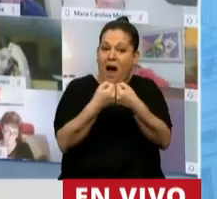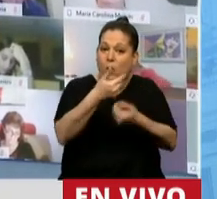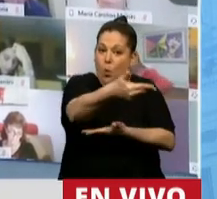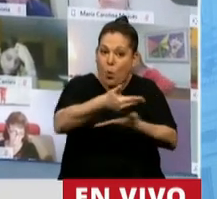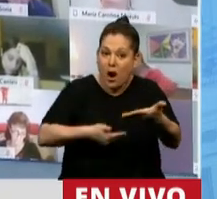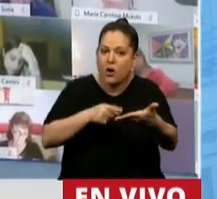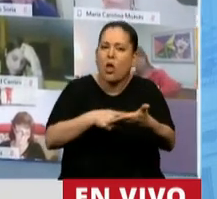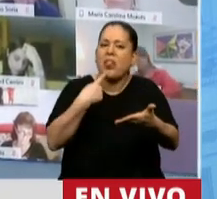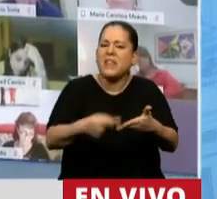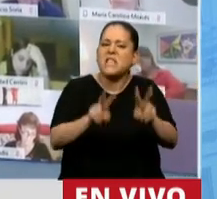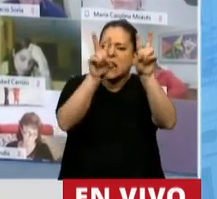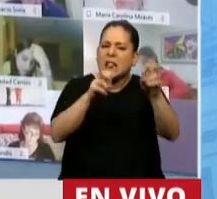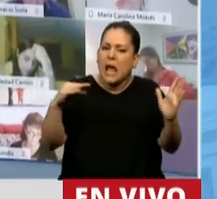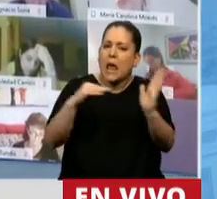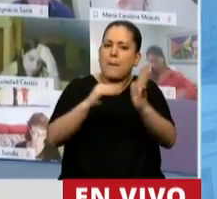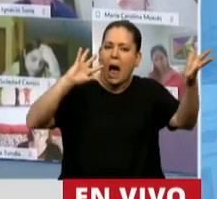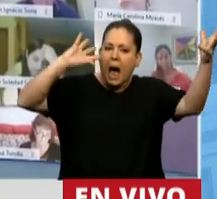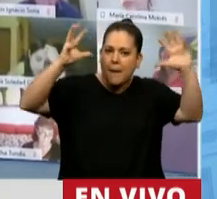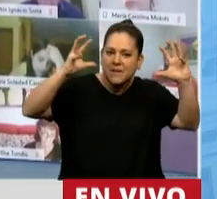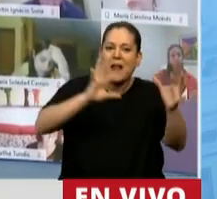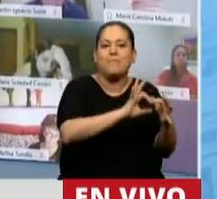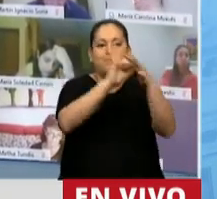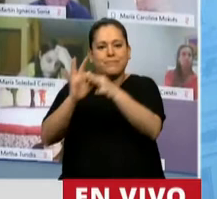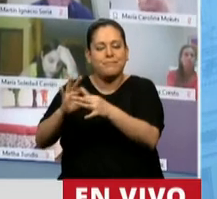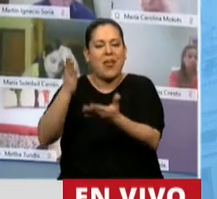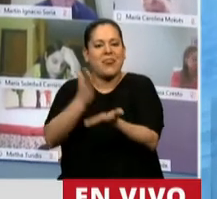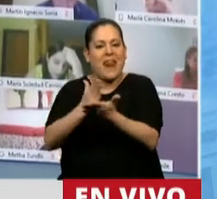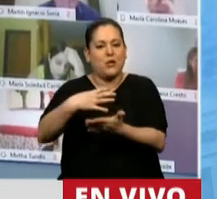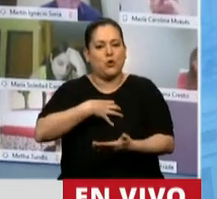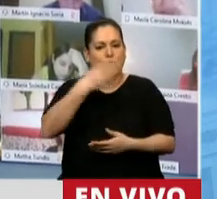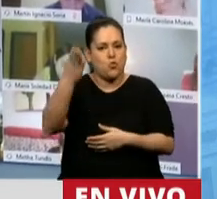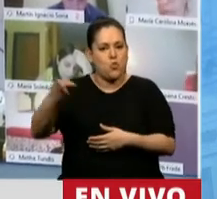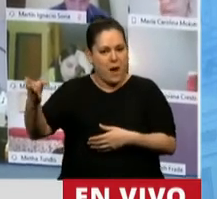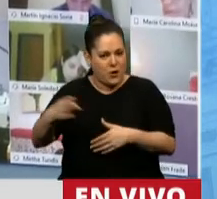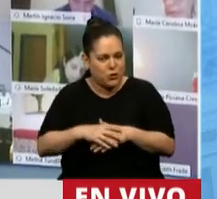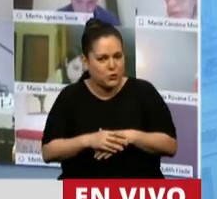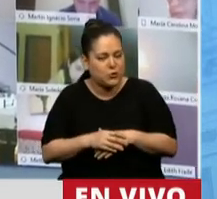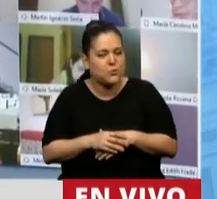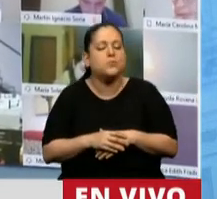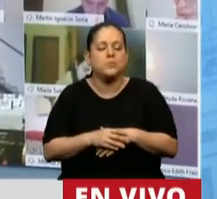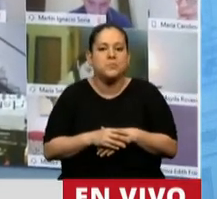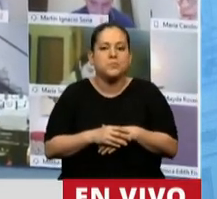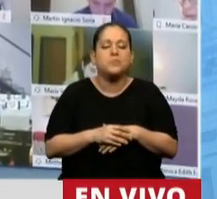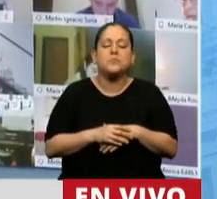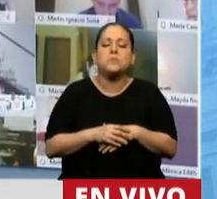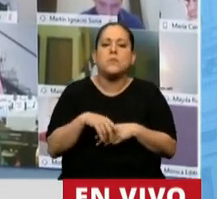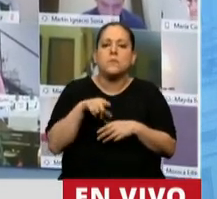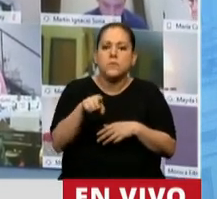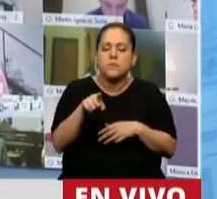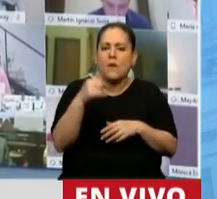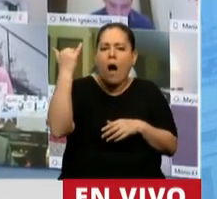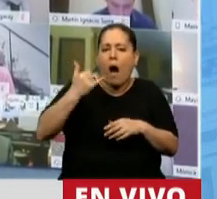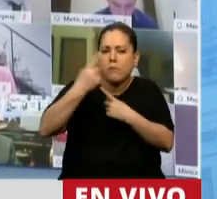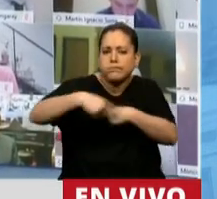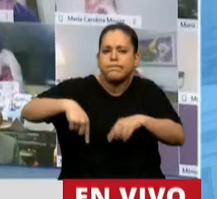temática ambiental desde la perspectiva de los derechos humanos, estableciendo en ese sentido estándares